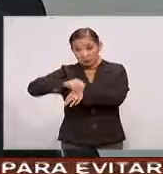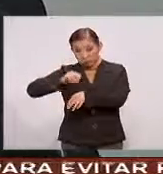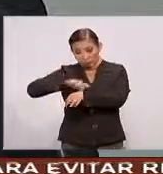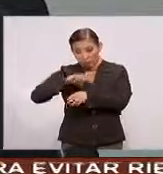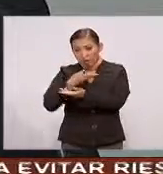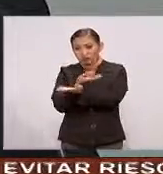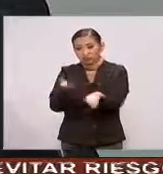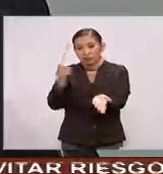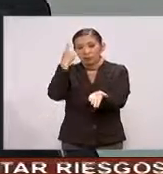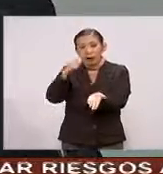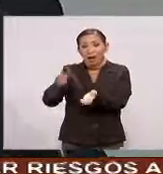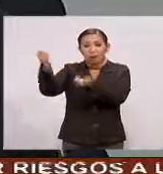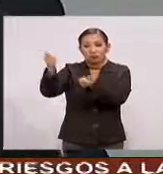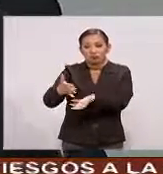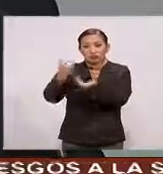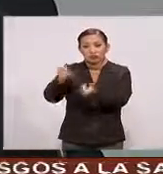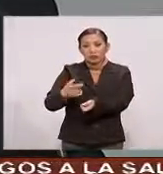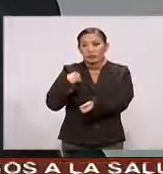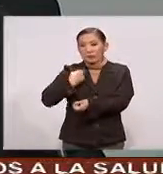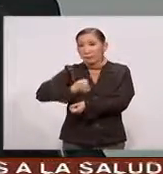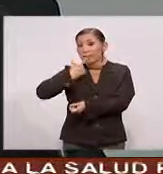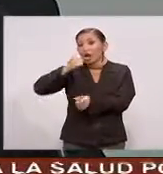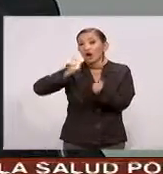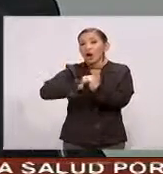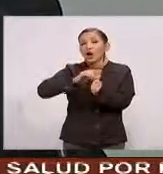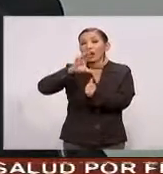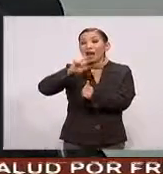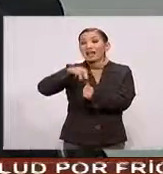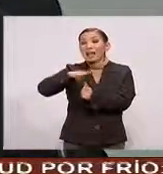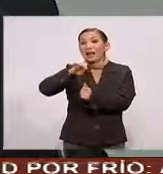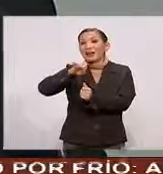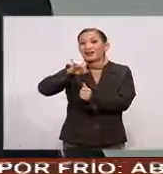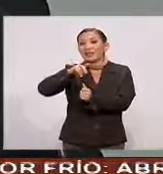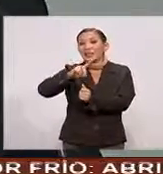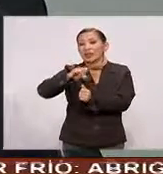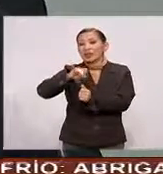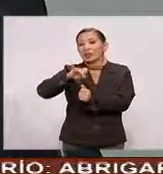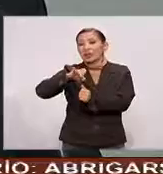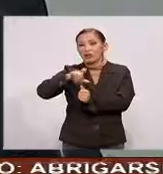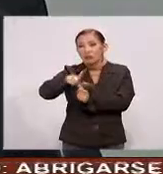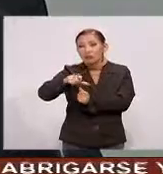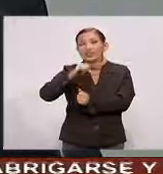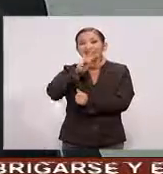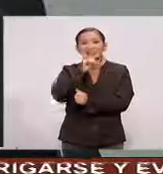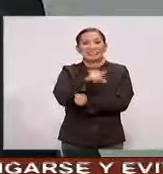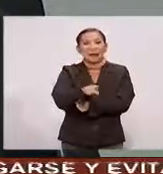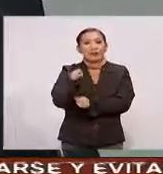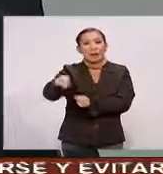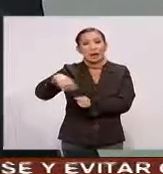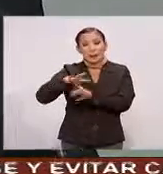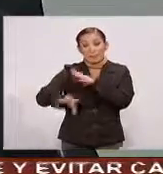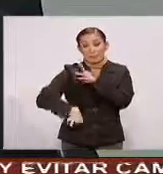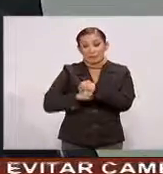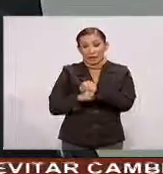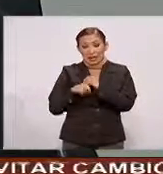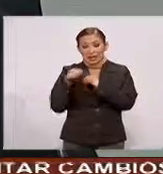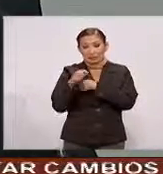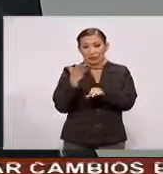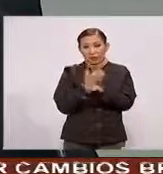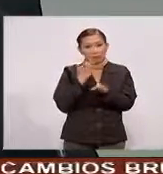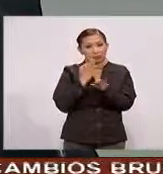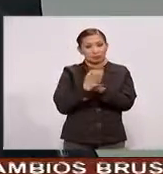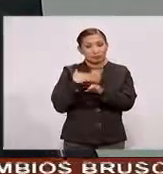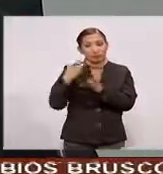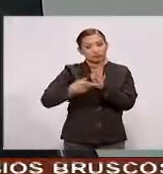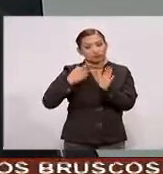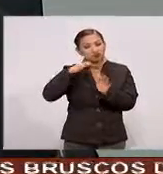Para la importación De medicamentos Con canabidiol De tal manera Que adicionalmente Estamos en